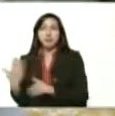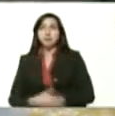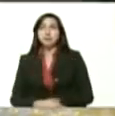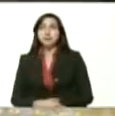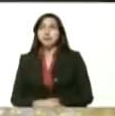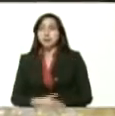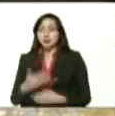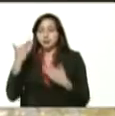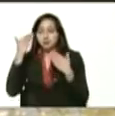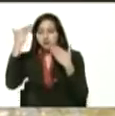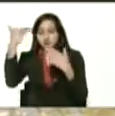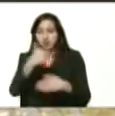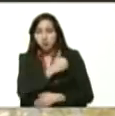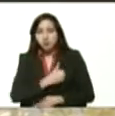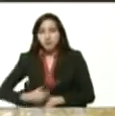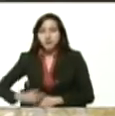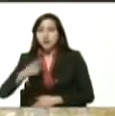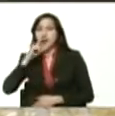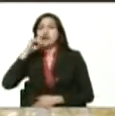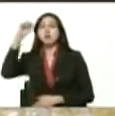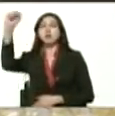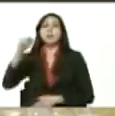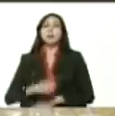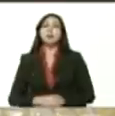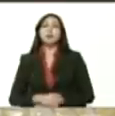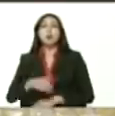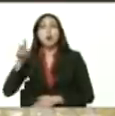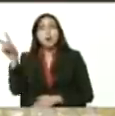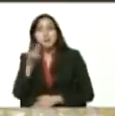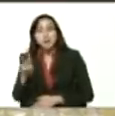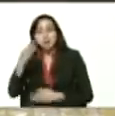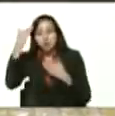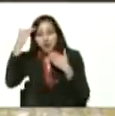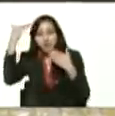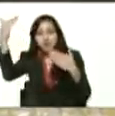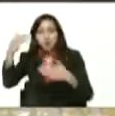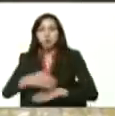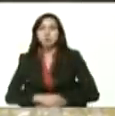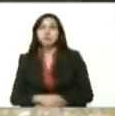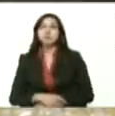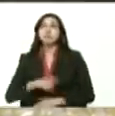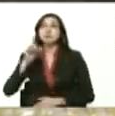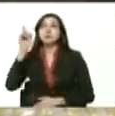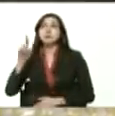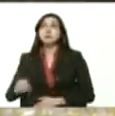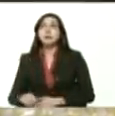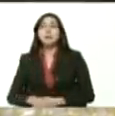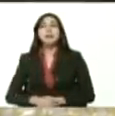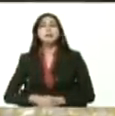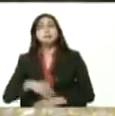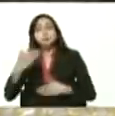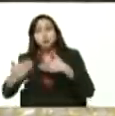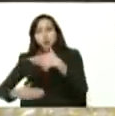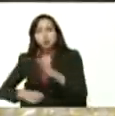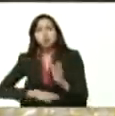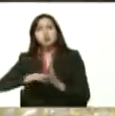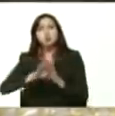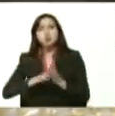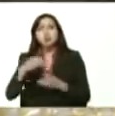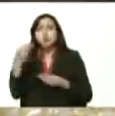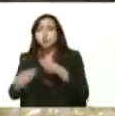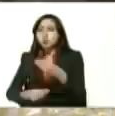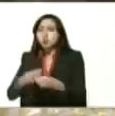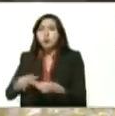saludos señor presidente saludos pueblo de Venezuela además del incremento de la producción para nosotros ha sido un